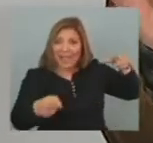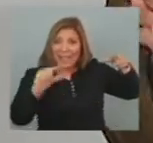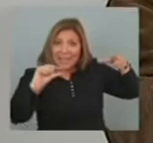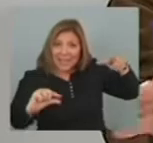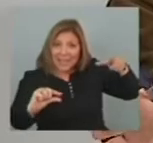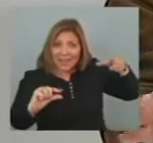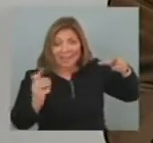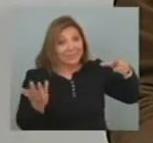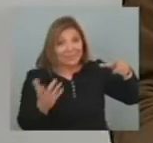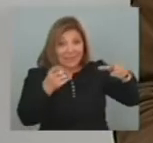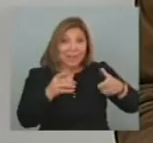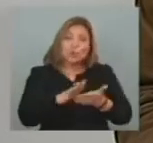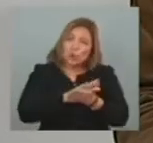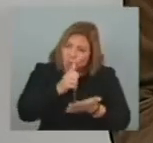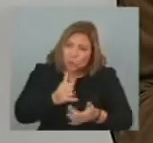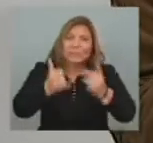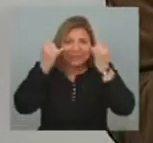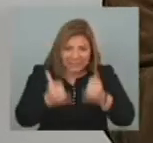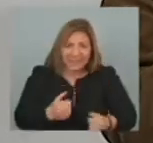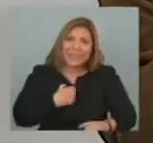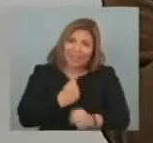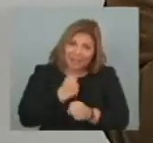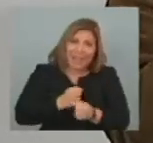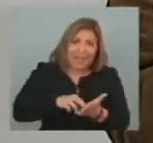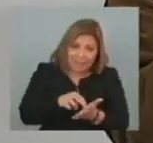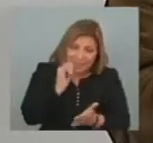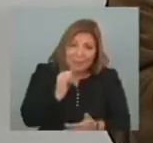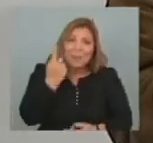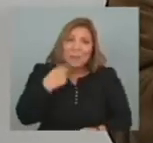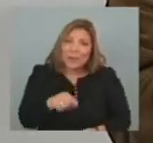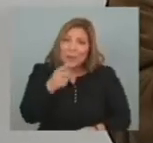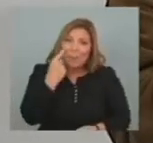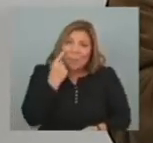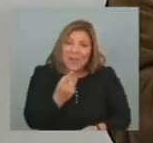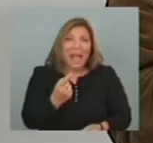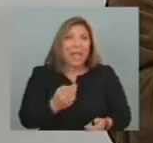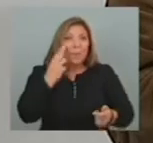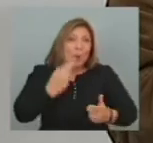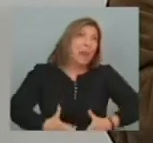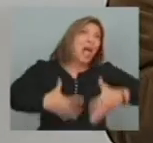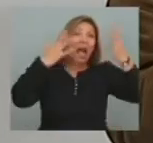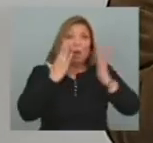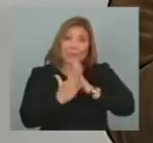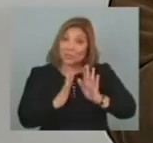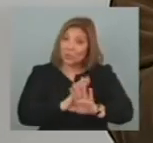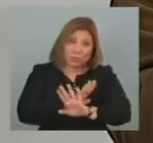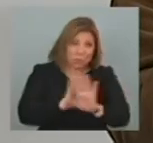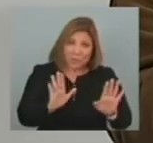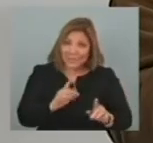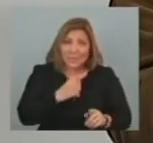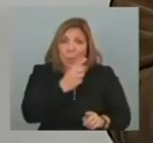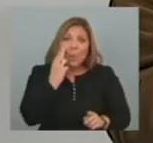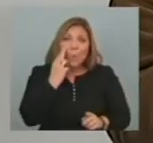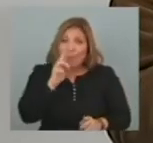Entendemos Ahora Que hay que resolverlo Sin duda Lo que también Hay que entender Es la naturaleza De los problemas Que hay en el comercio Con Argentina Que no es con Uruguay